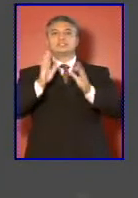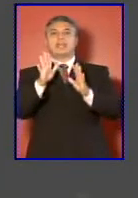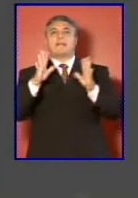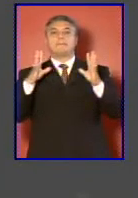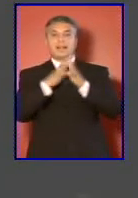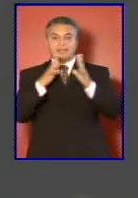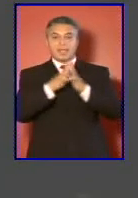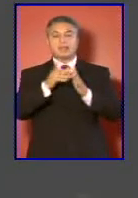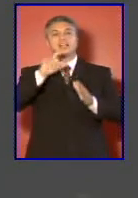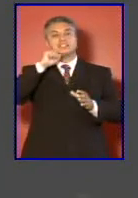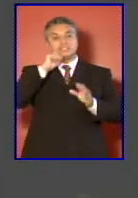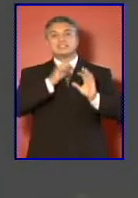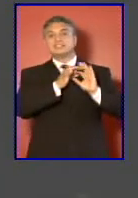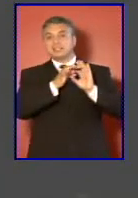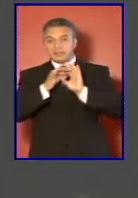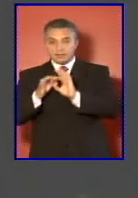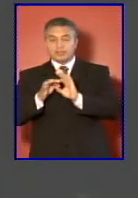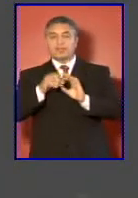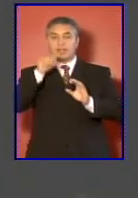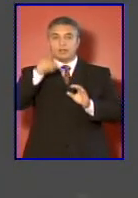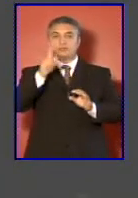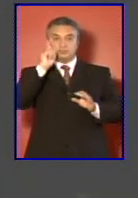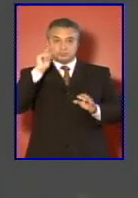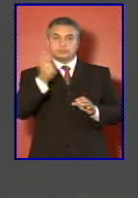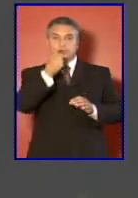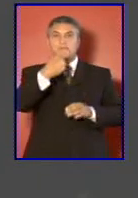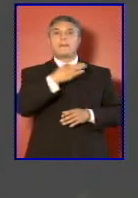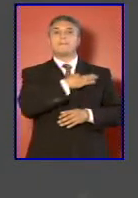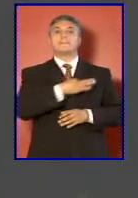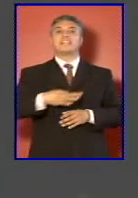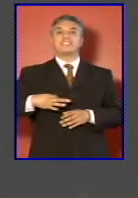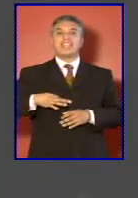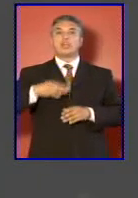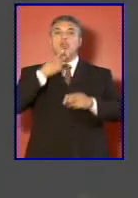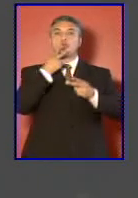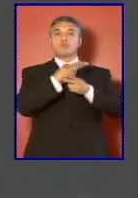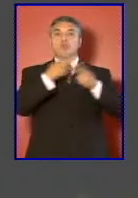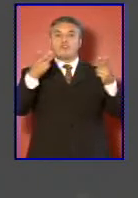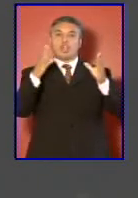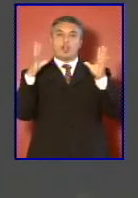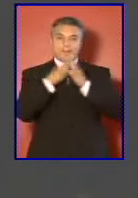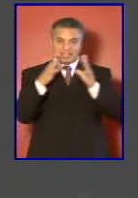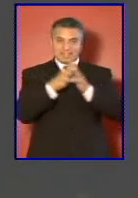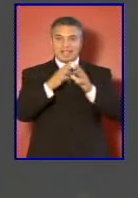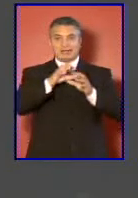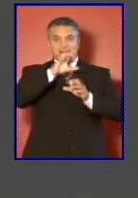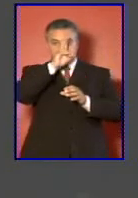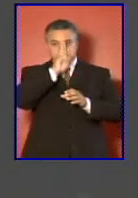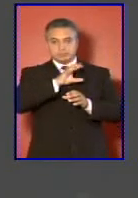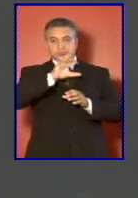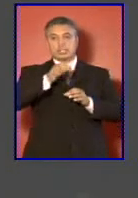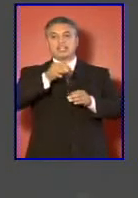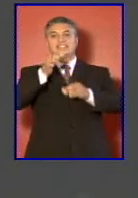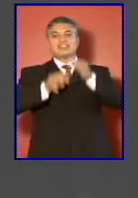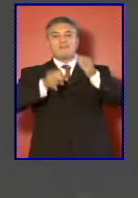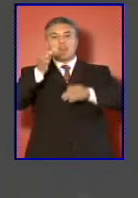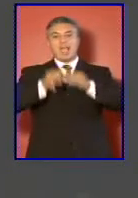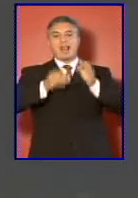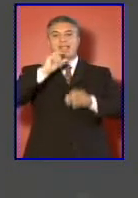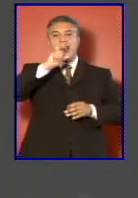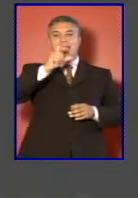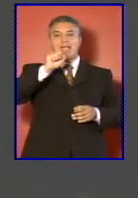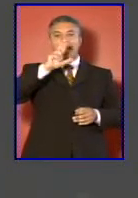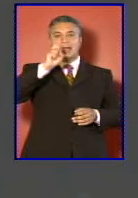un órgano prosecutor la creación de un ministerio público militar órganos de jurisdicción tribunales de garantía